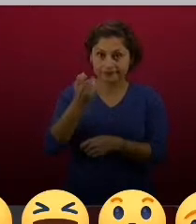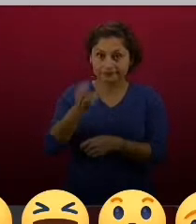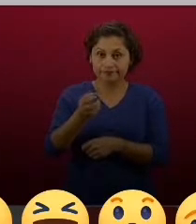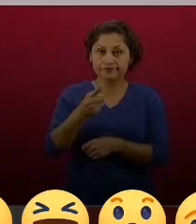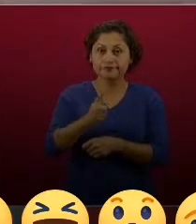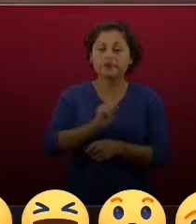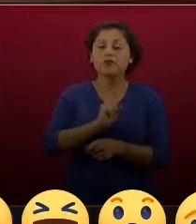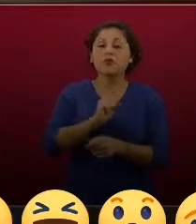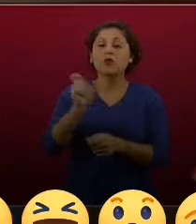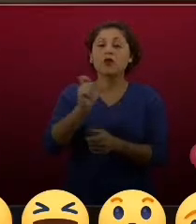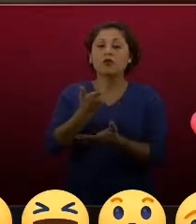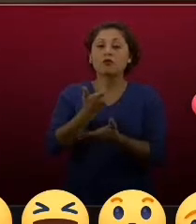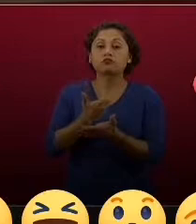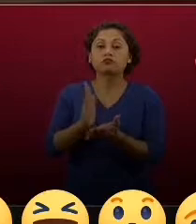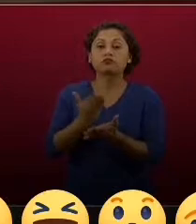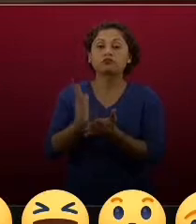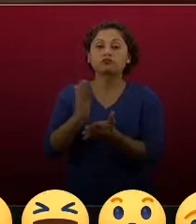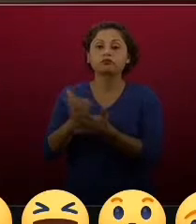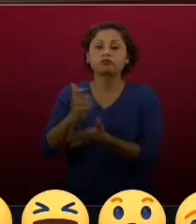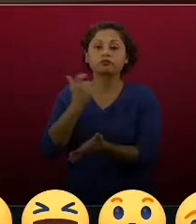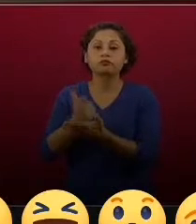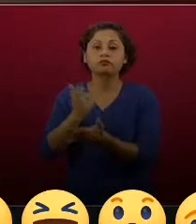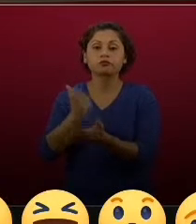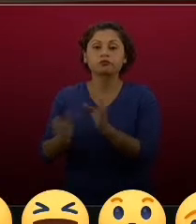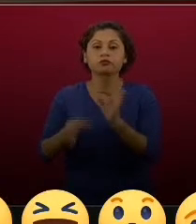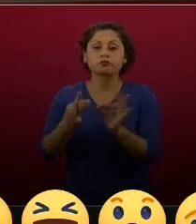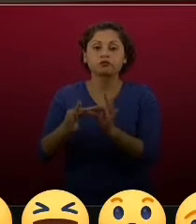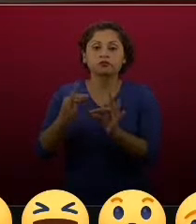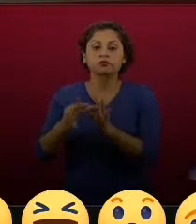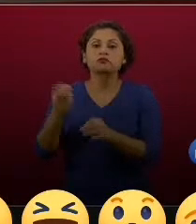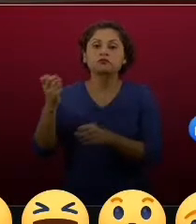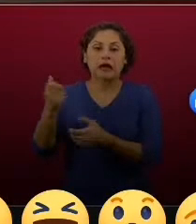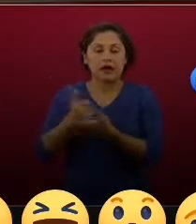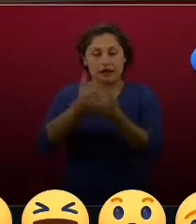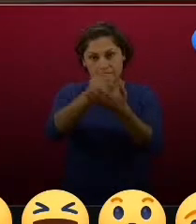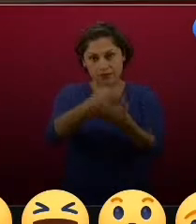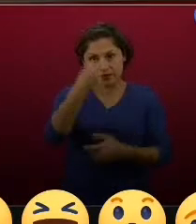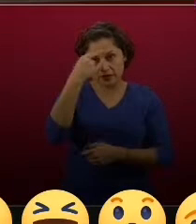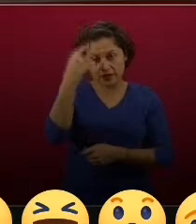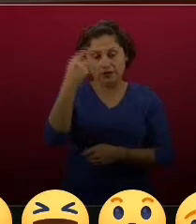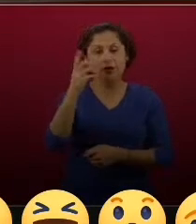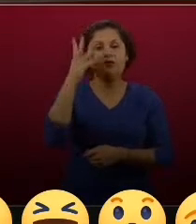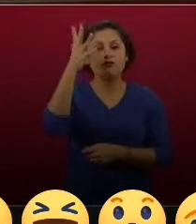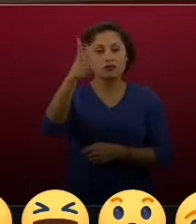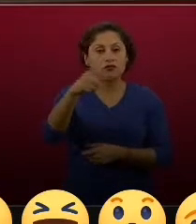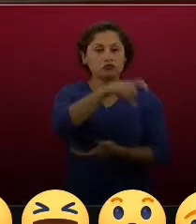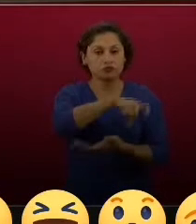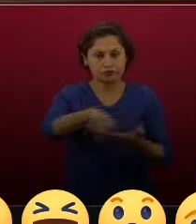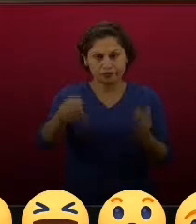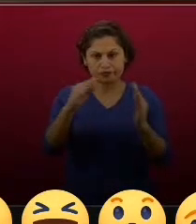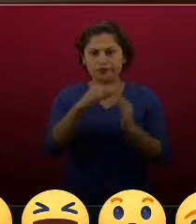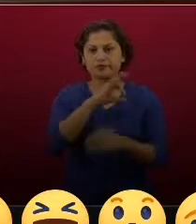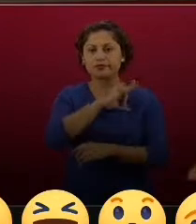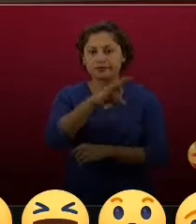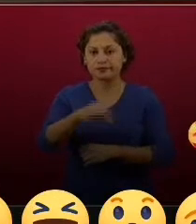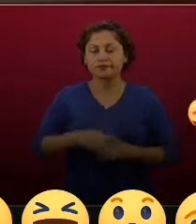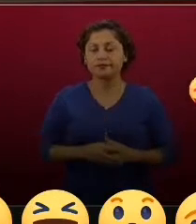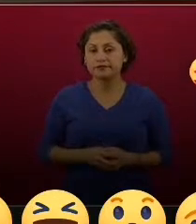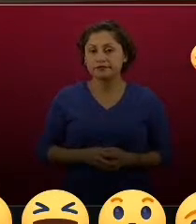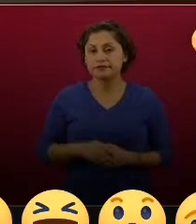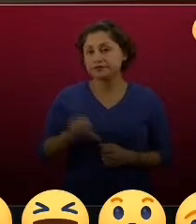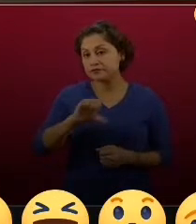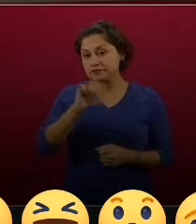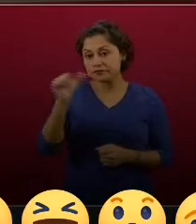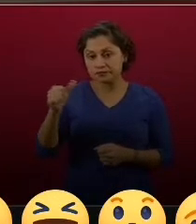trabajador mañana, en este espíritu solidario del infonavit. En la que sigue está la página de